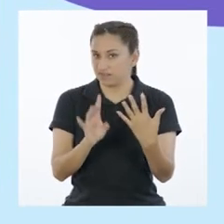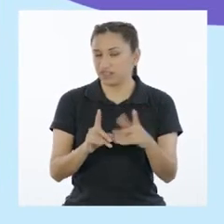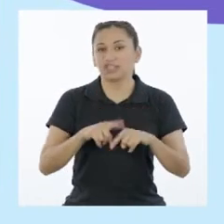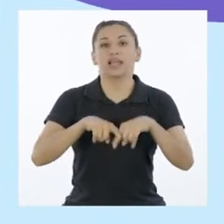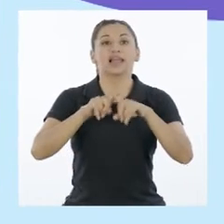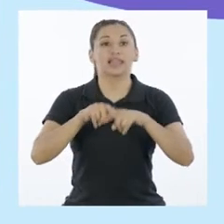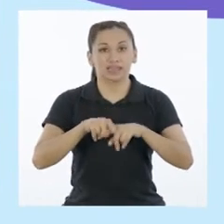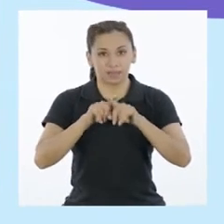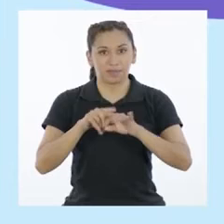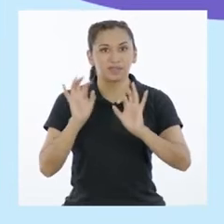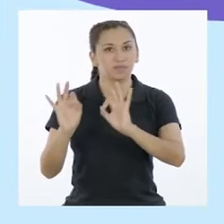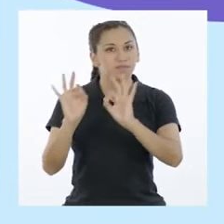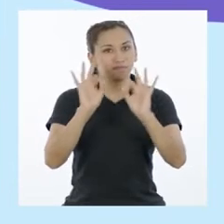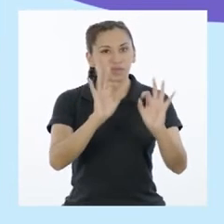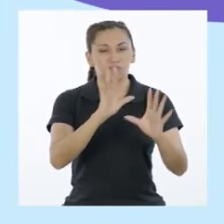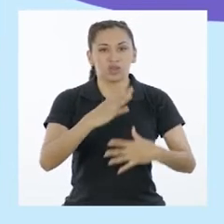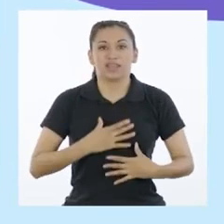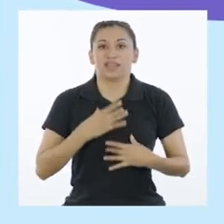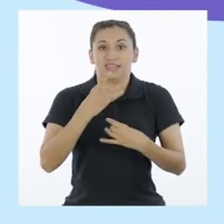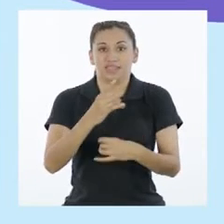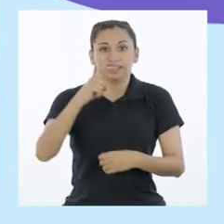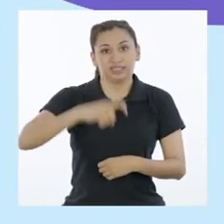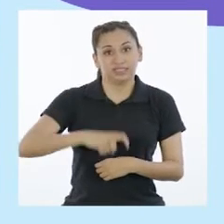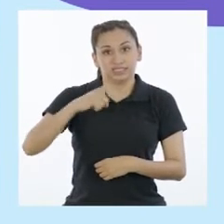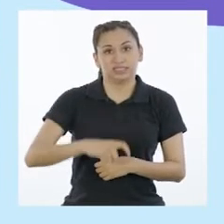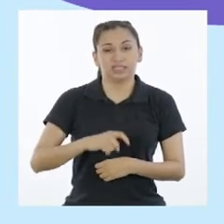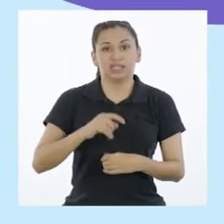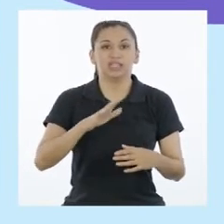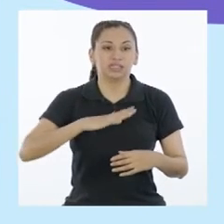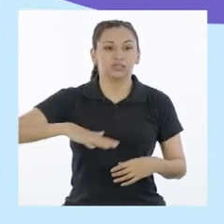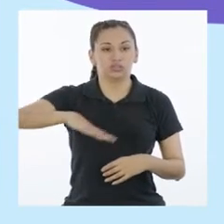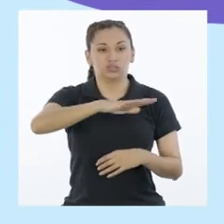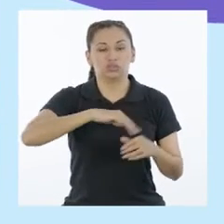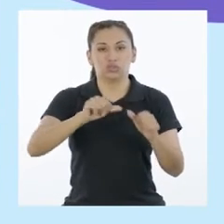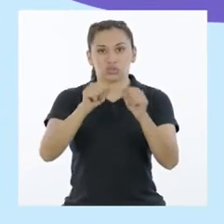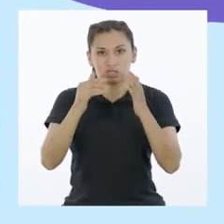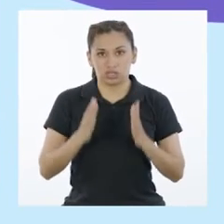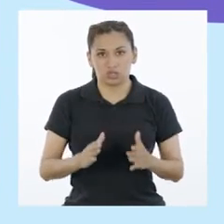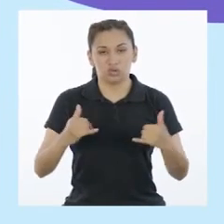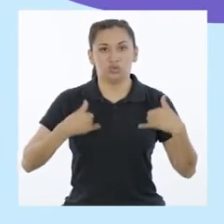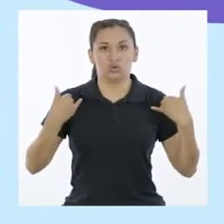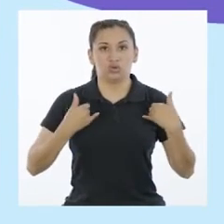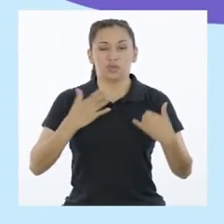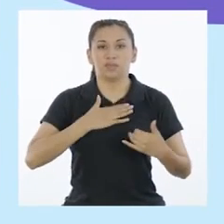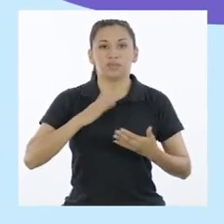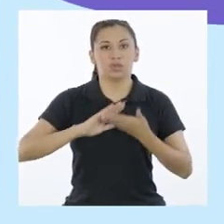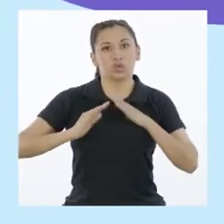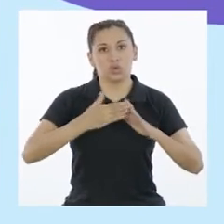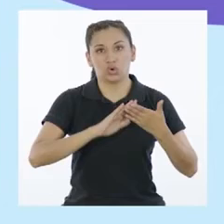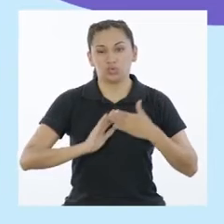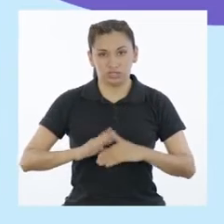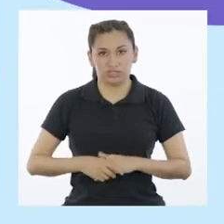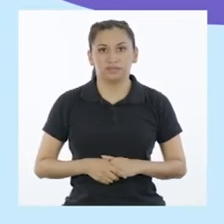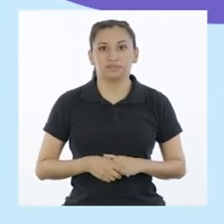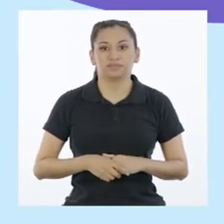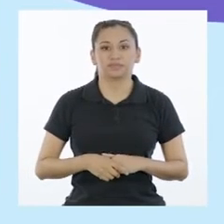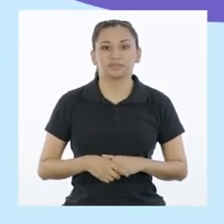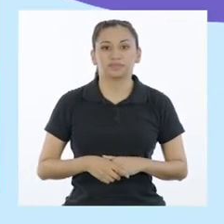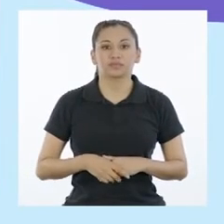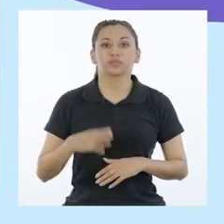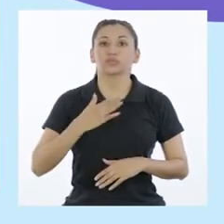variadas y van de acuerdo a los intereses y las necesidades de las y los adolescentes de mi comunidad.